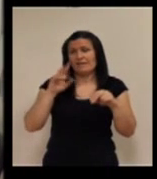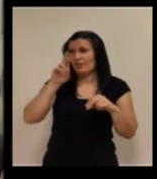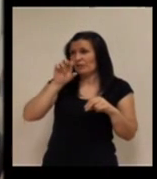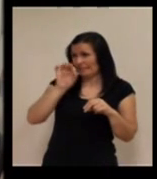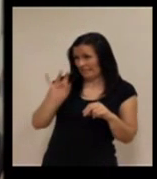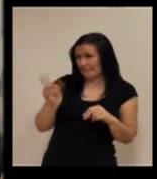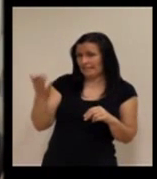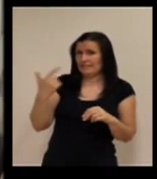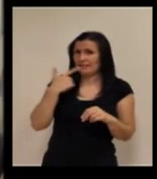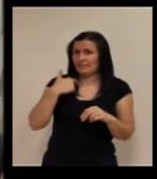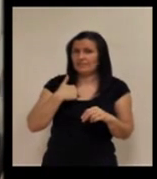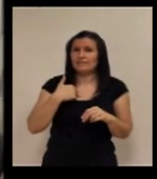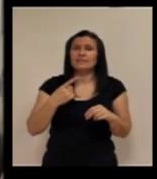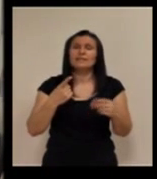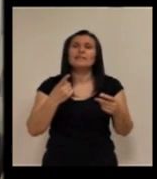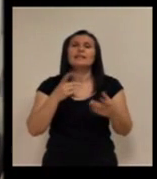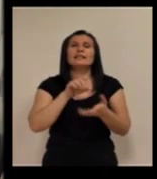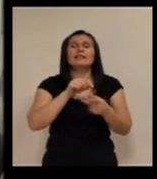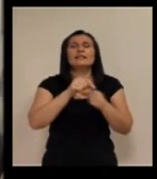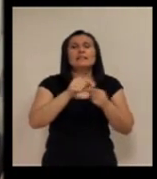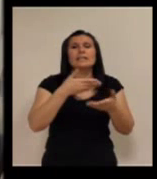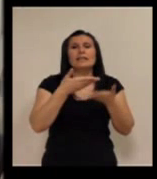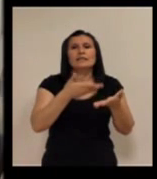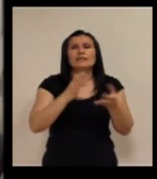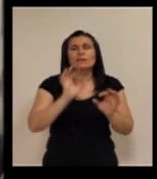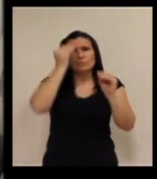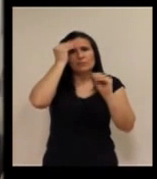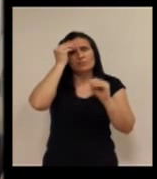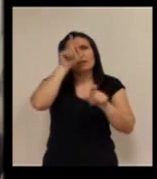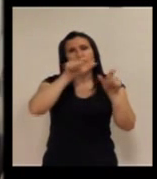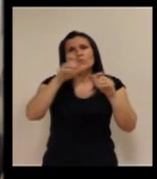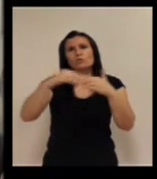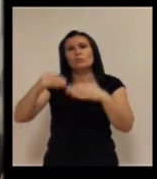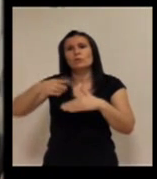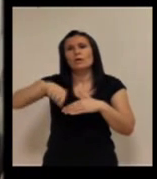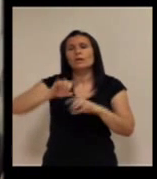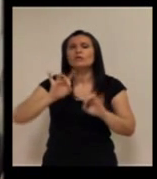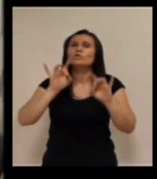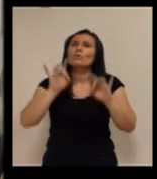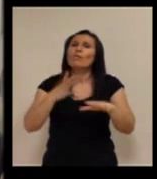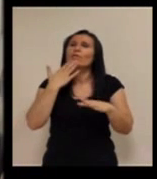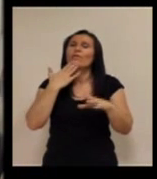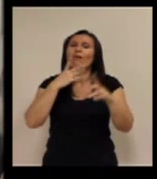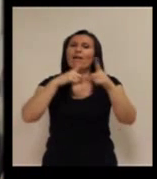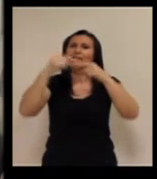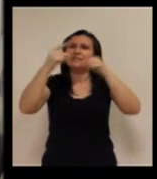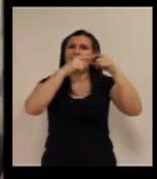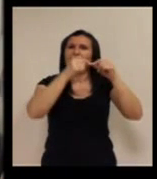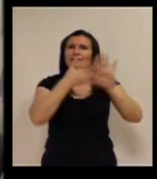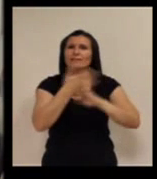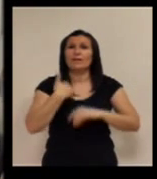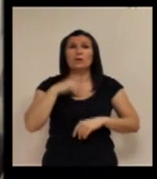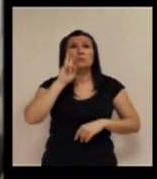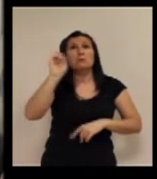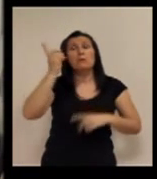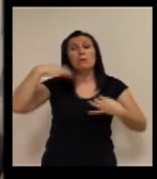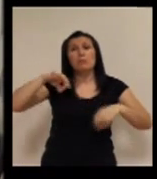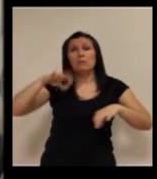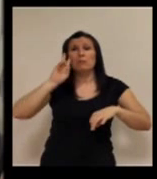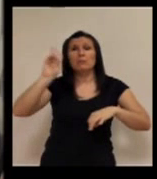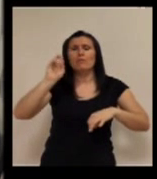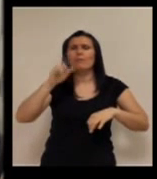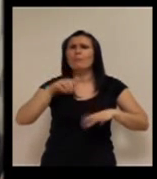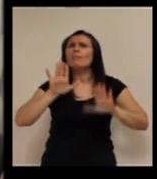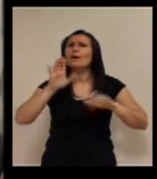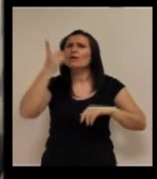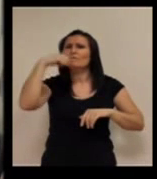ya para acabar que para mí la teleasistencia creo que para los usuarios es como las estrellas que aunque